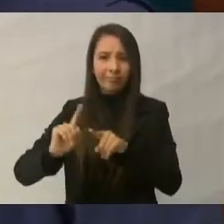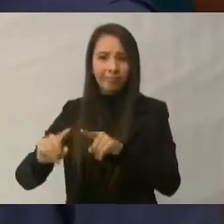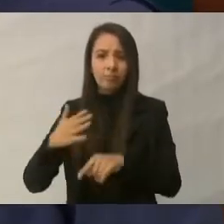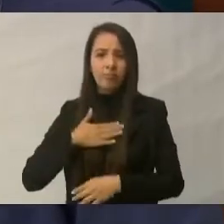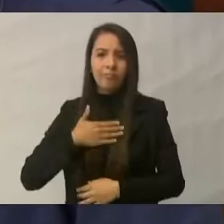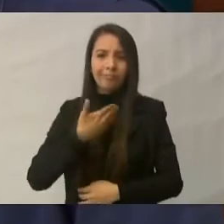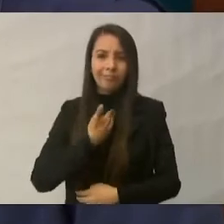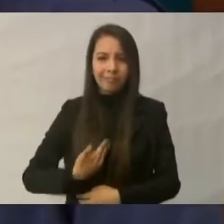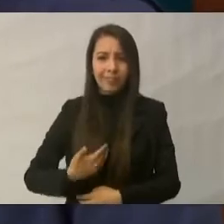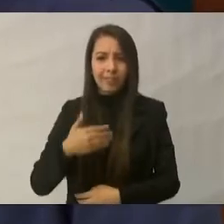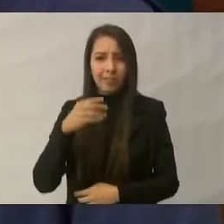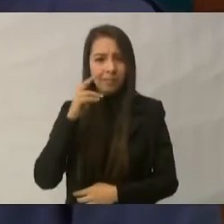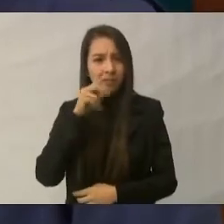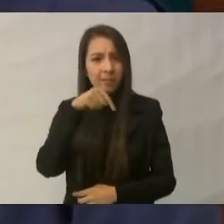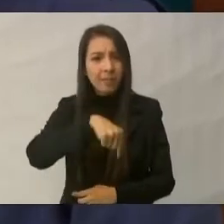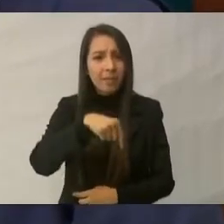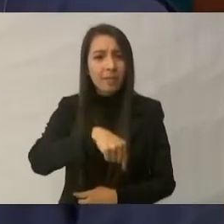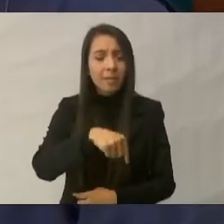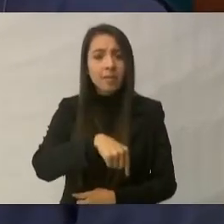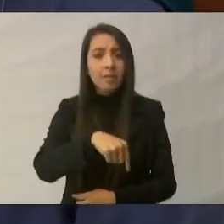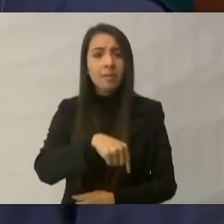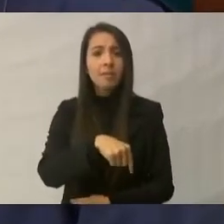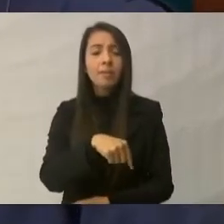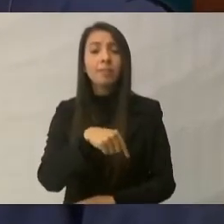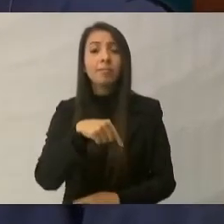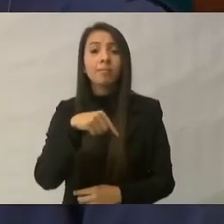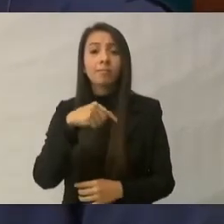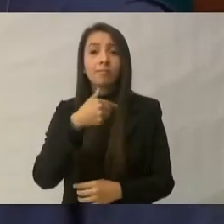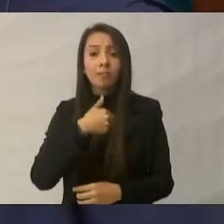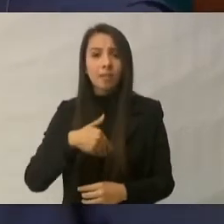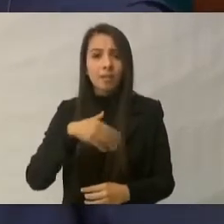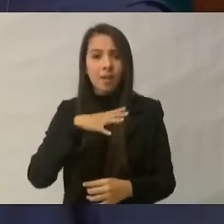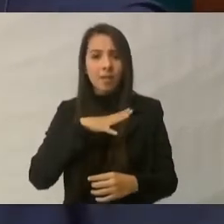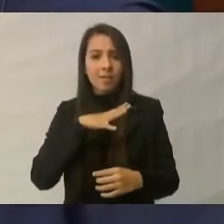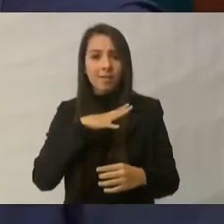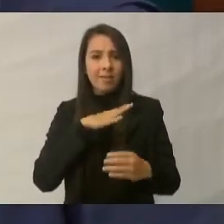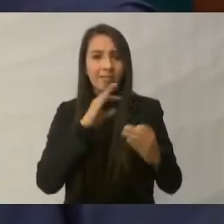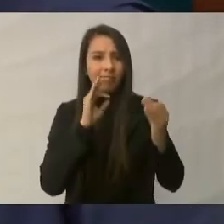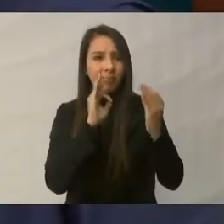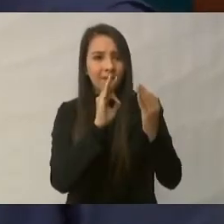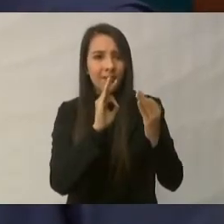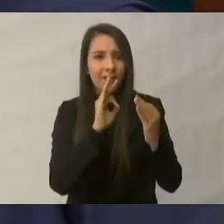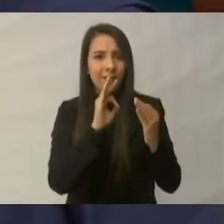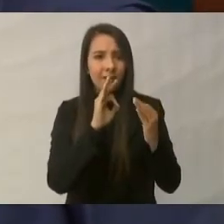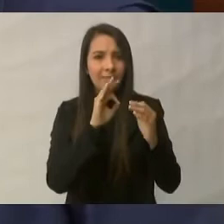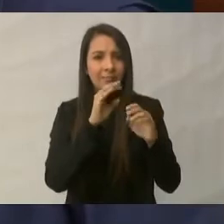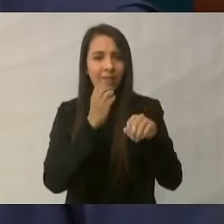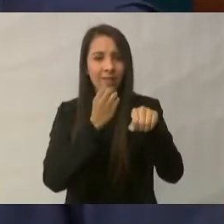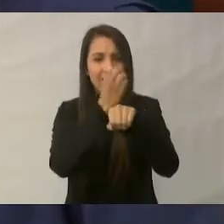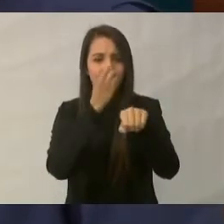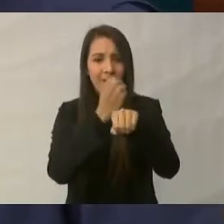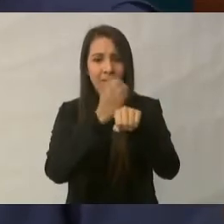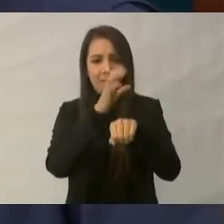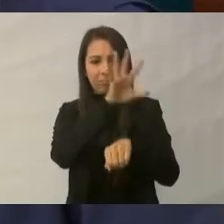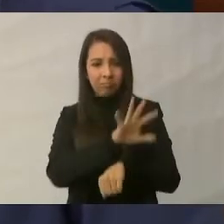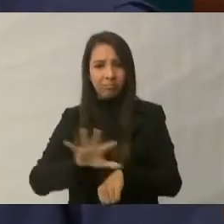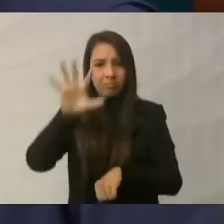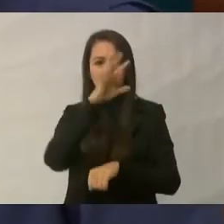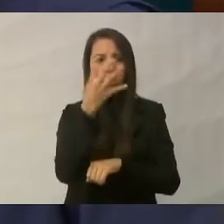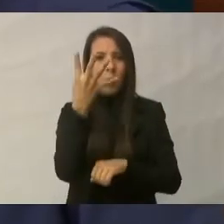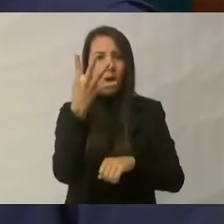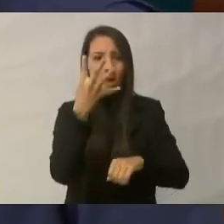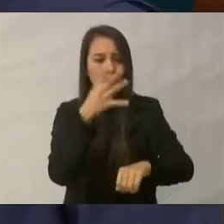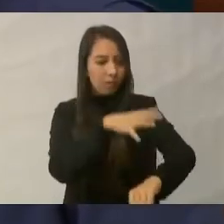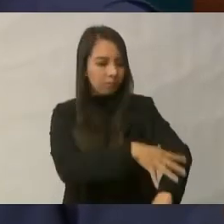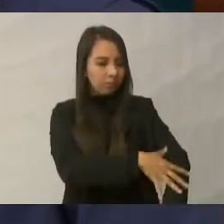zona, en el Golfo de California, que involucra o que colinda, o en las costas de los cuatro estados que comparten este mar